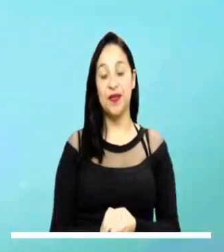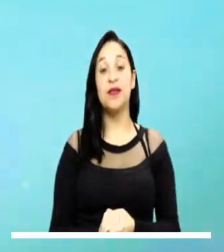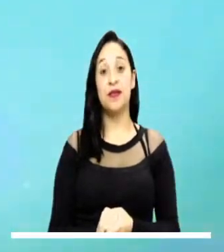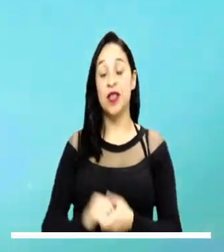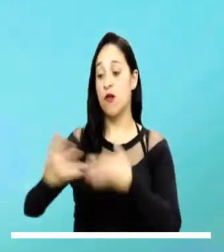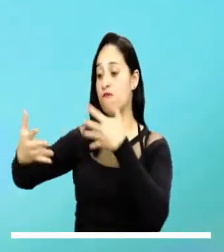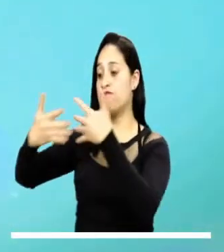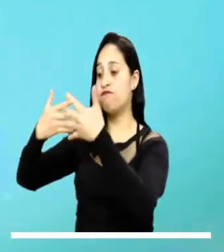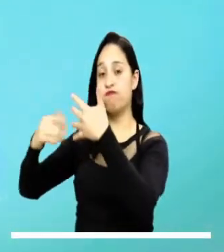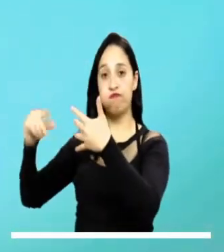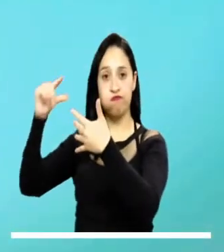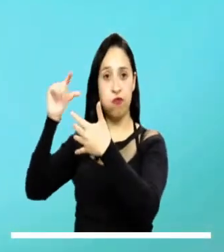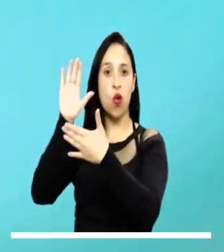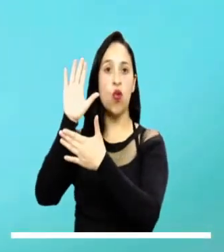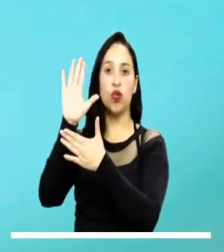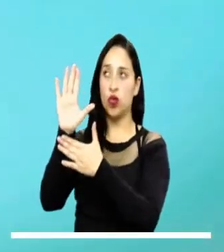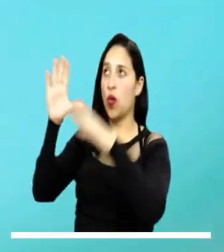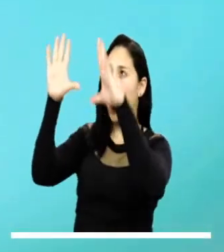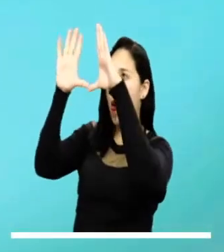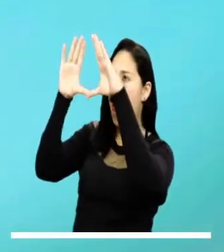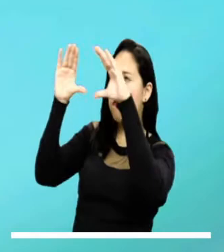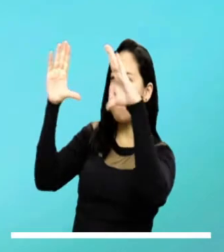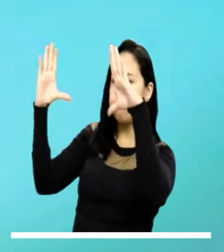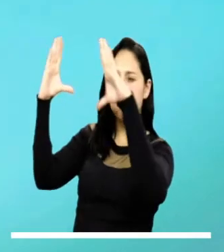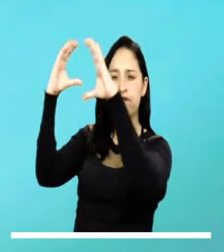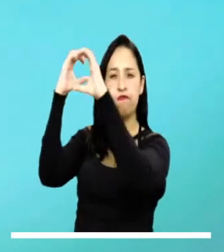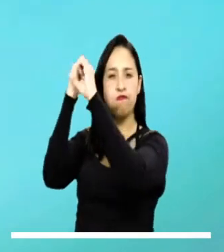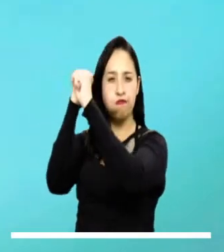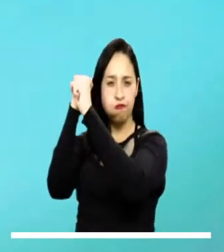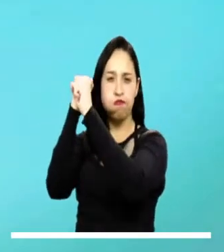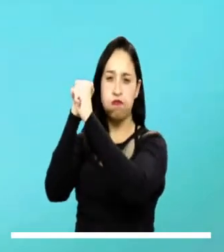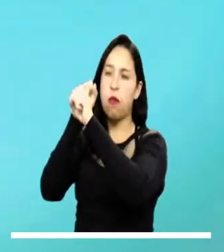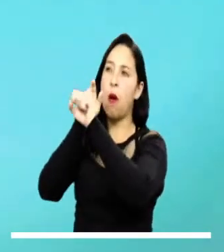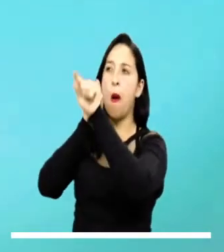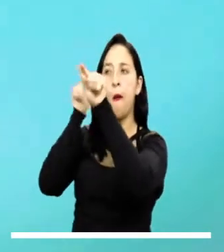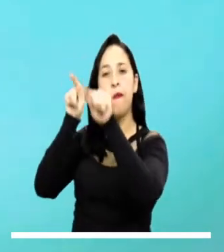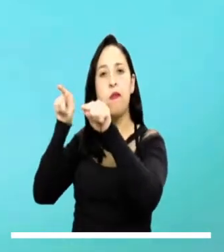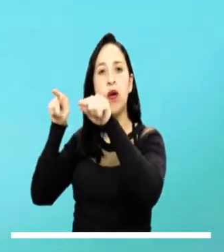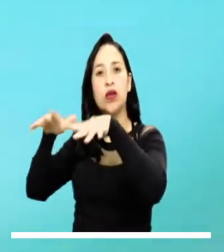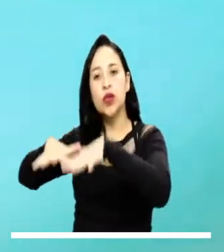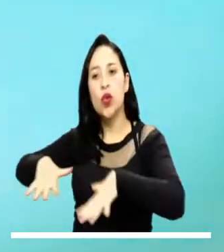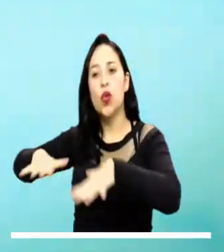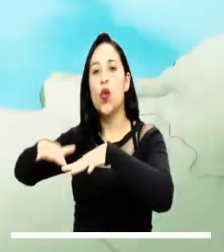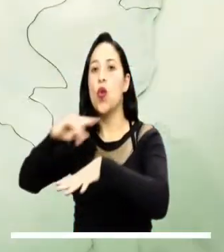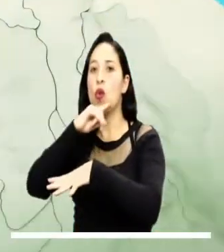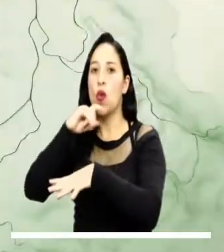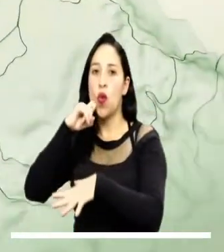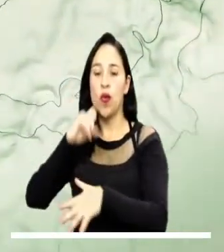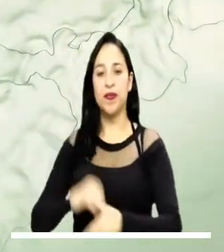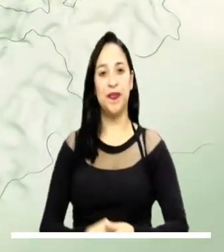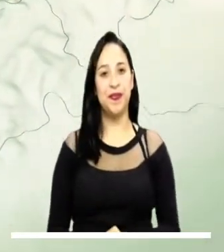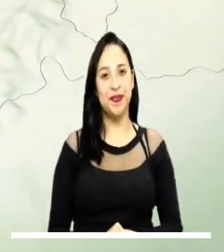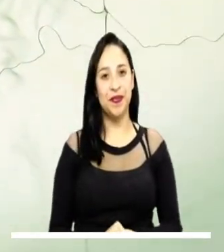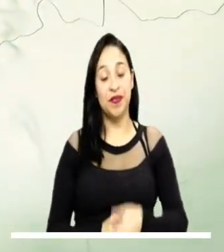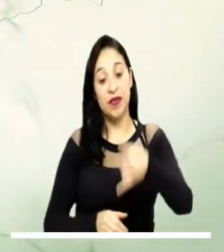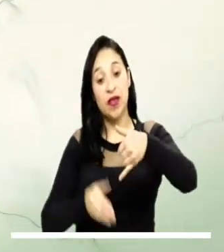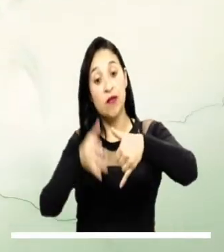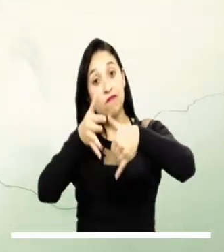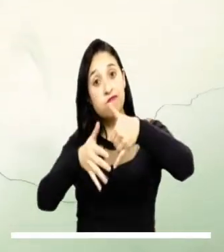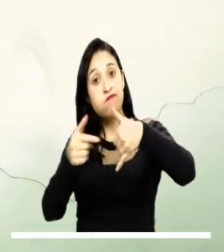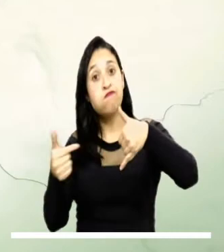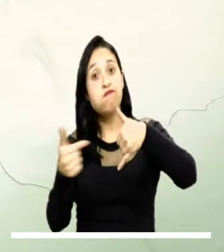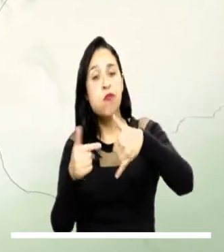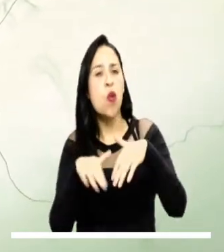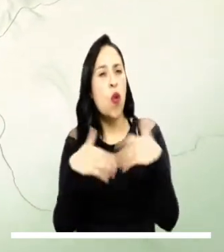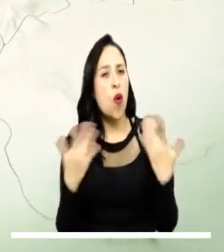En las islas de San Andrés y Providencia se espera un cielo ligeramente nublado, con un predominio del tiempo seco. Para la